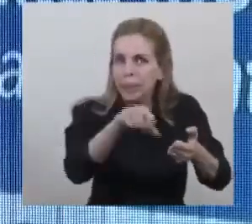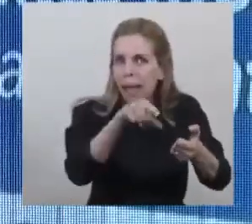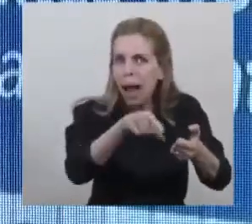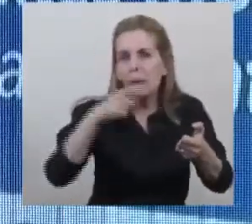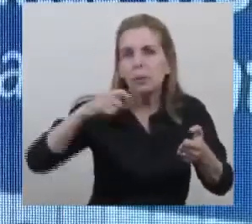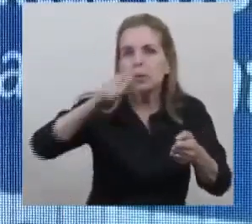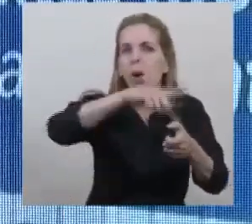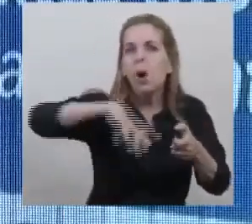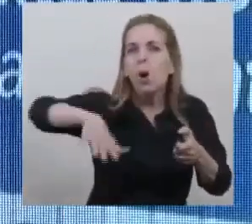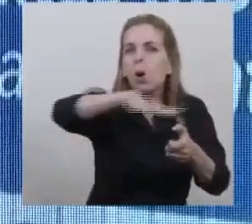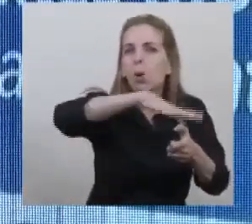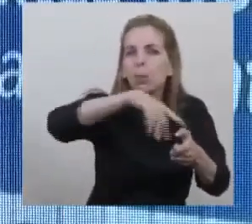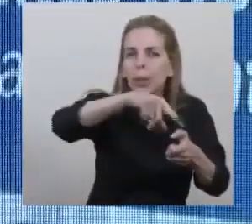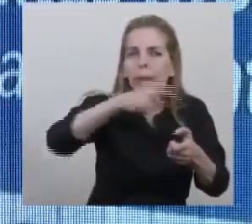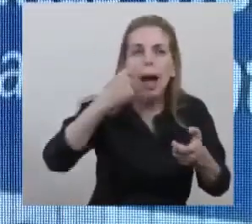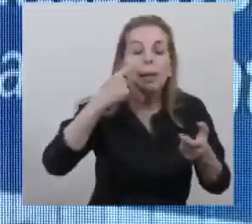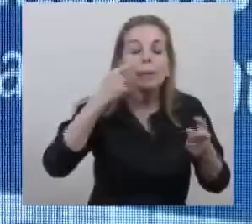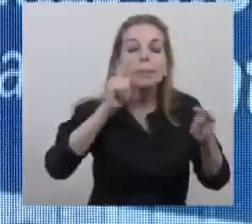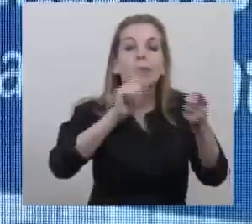comunidad.